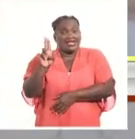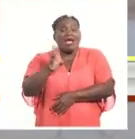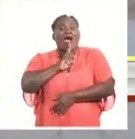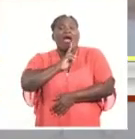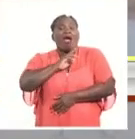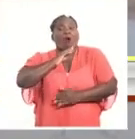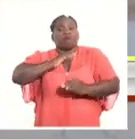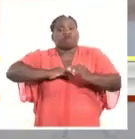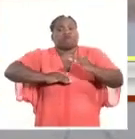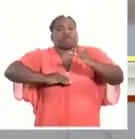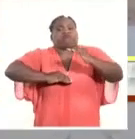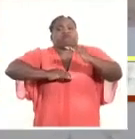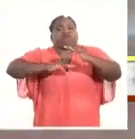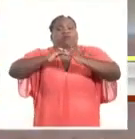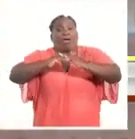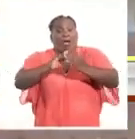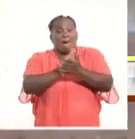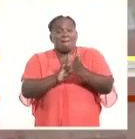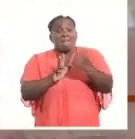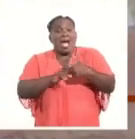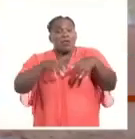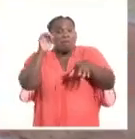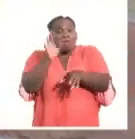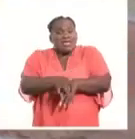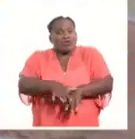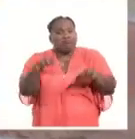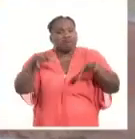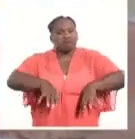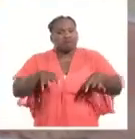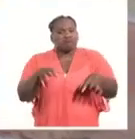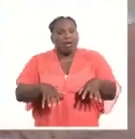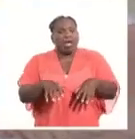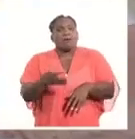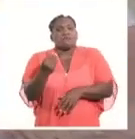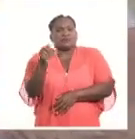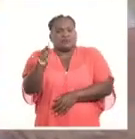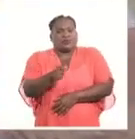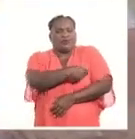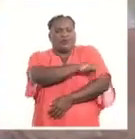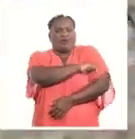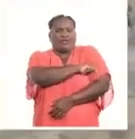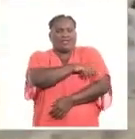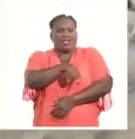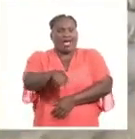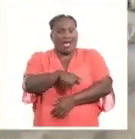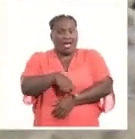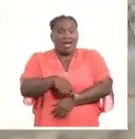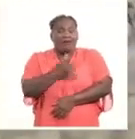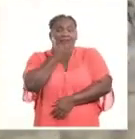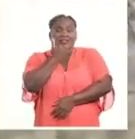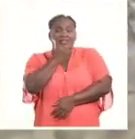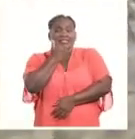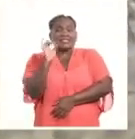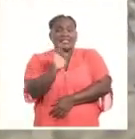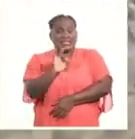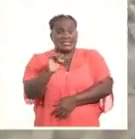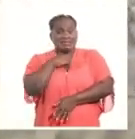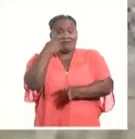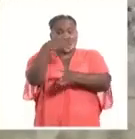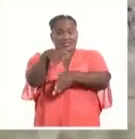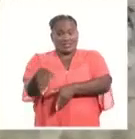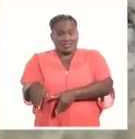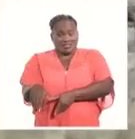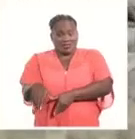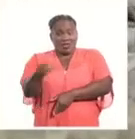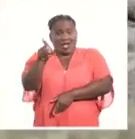que azotan al país desde mayo pasado y que van dejando miles de afectados. Se registran hasta el momento 77 fallecidos y